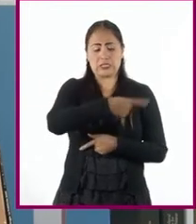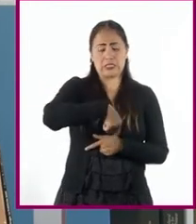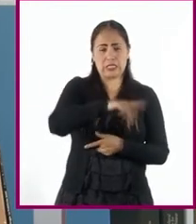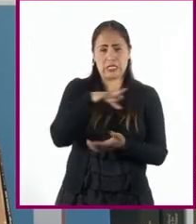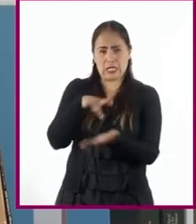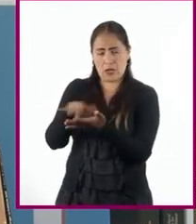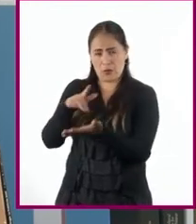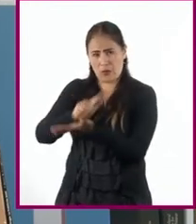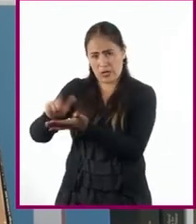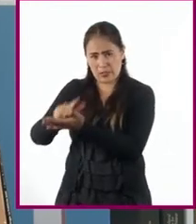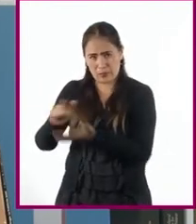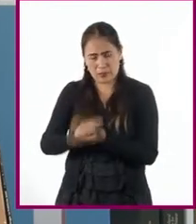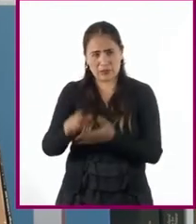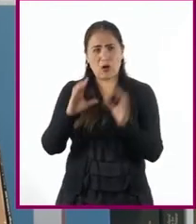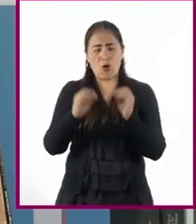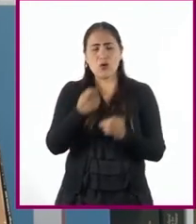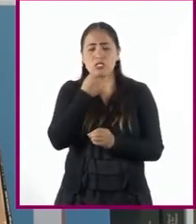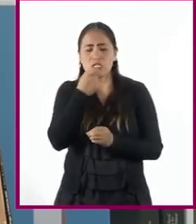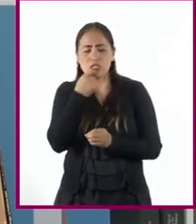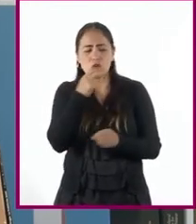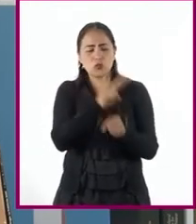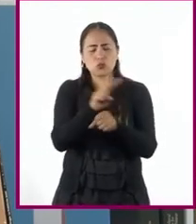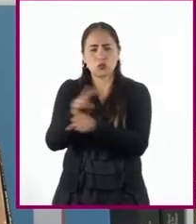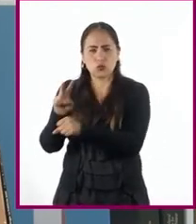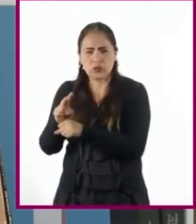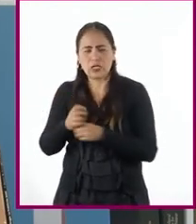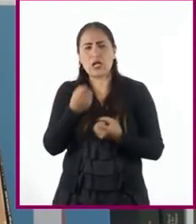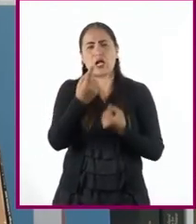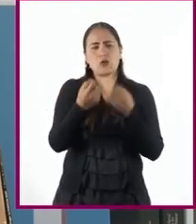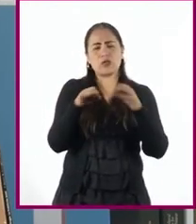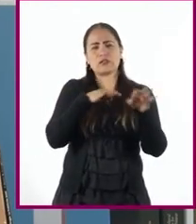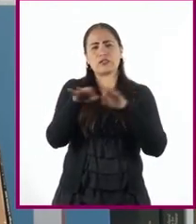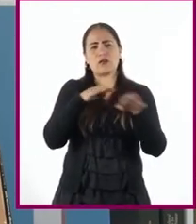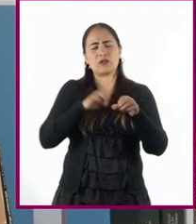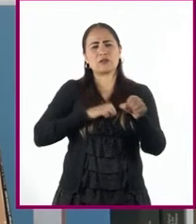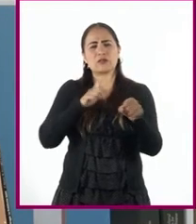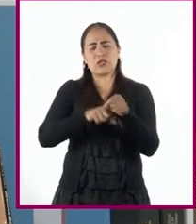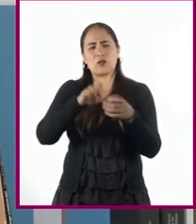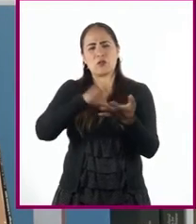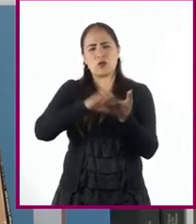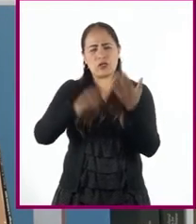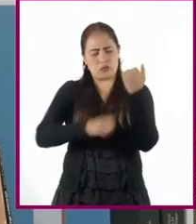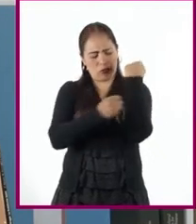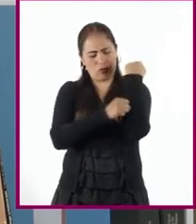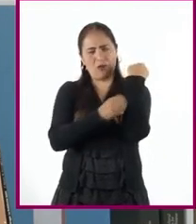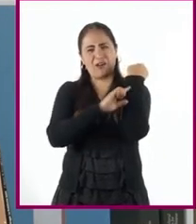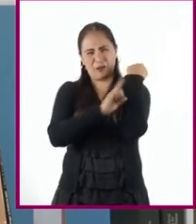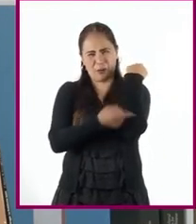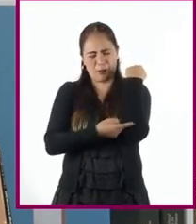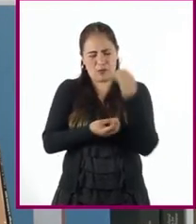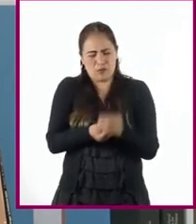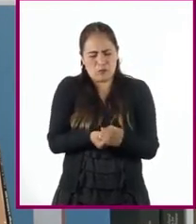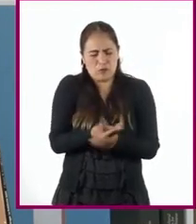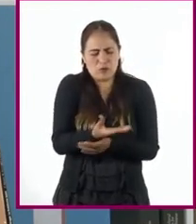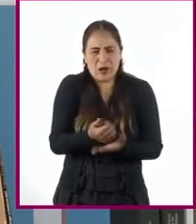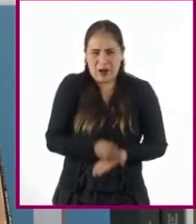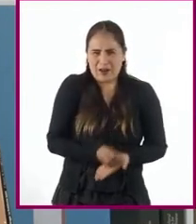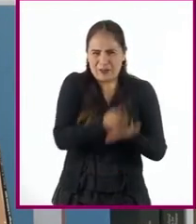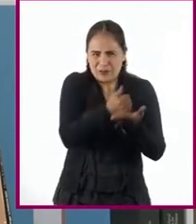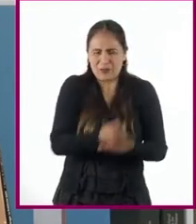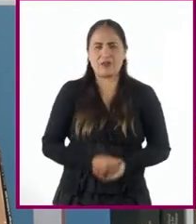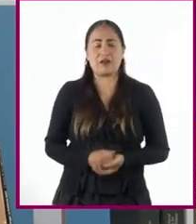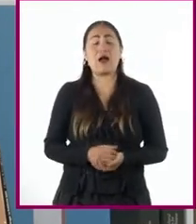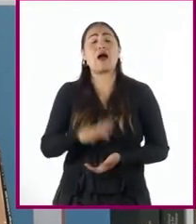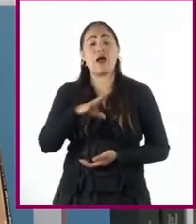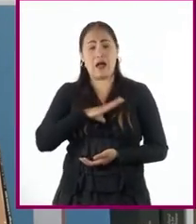nodrizas. Algunas ejercían trabajos especializados como las parteras. Sabemos que incluso existieron